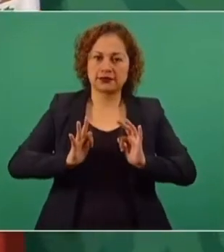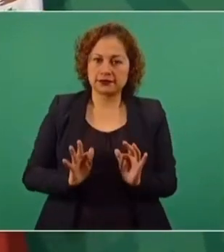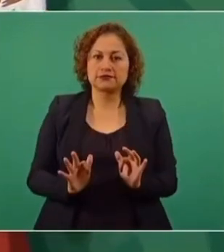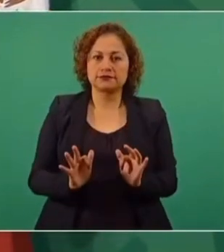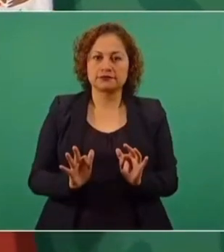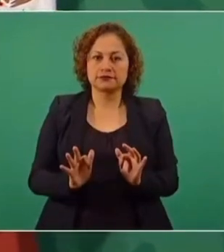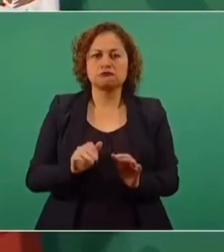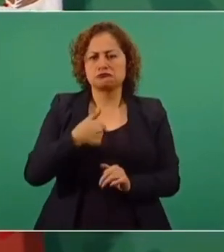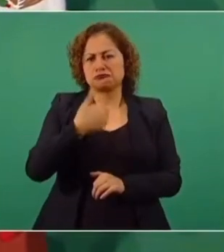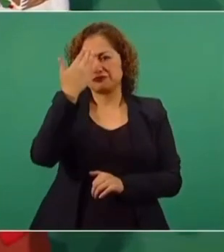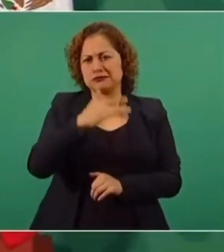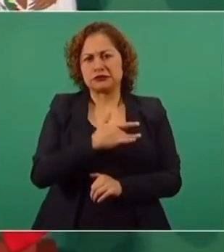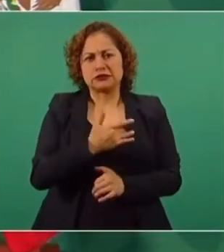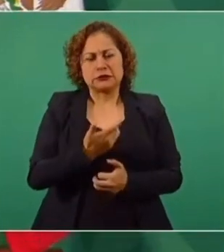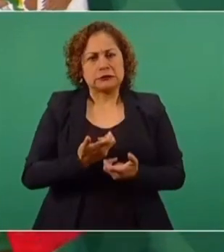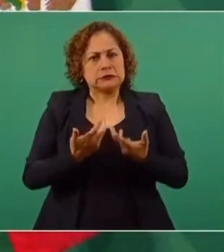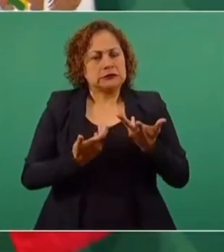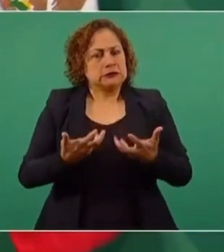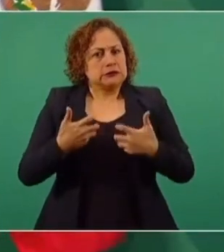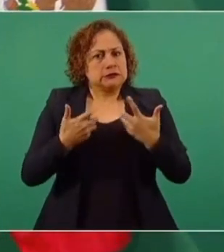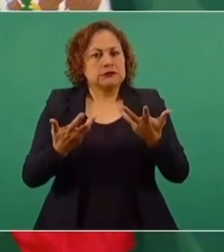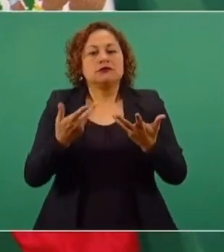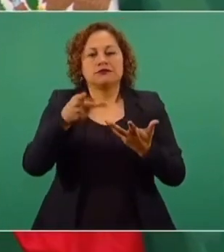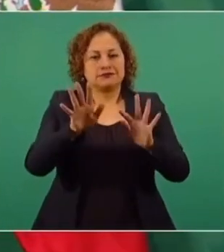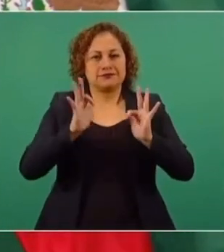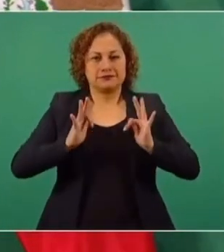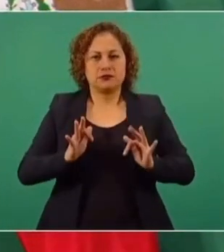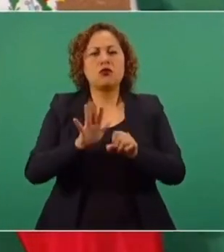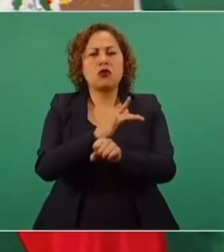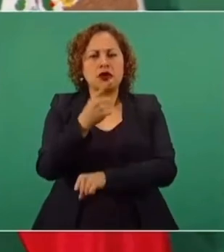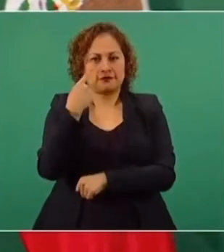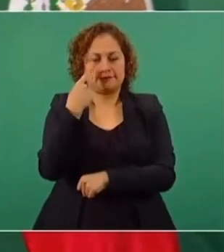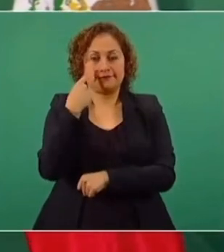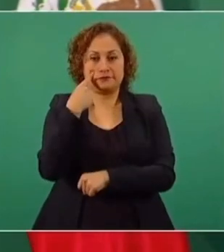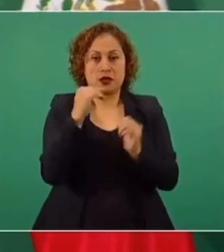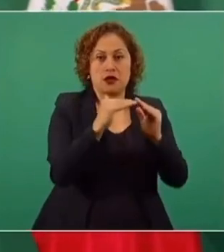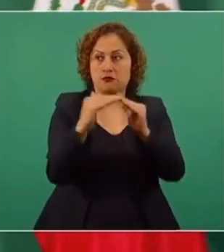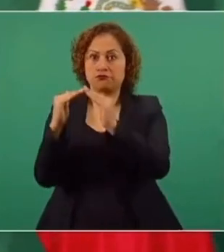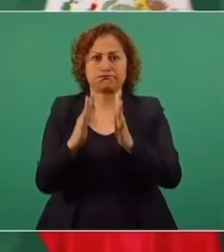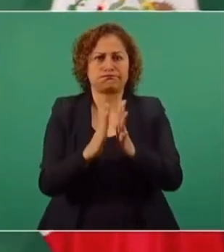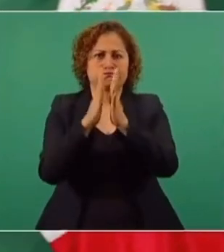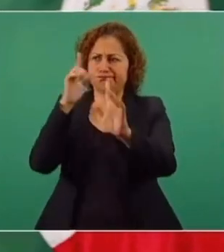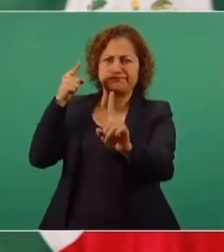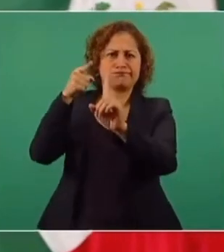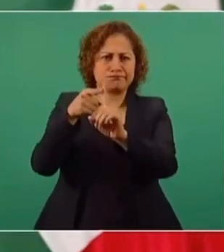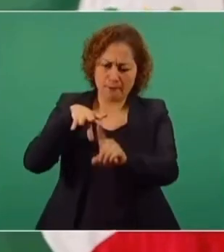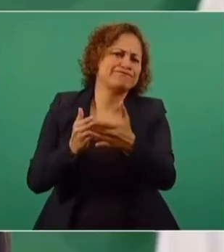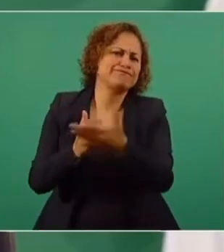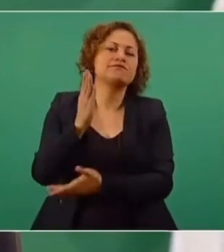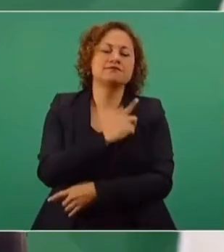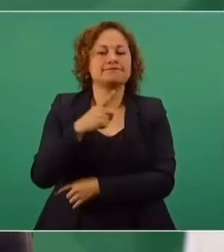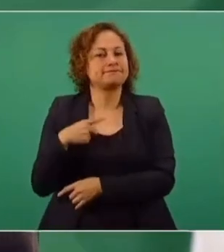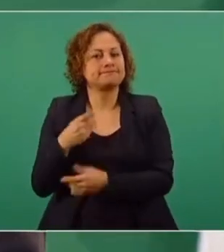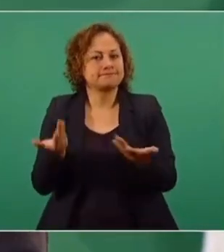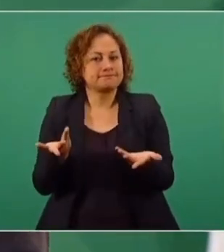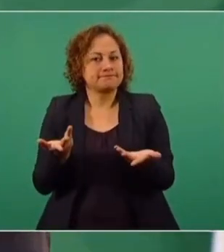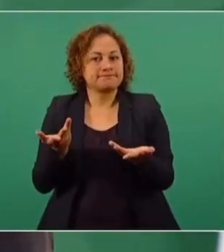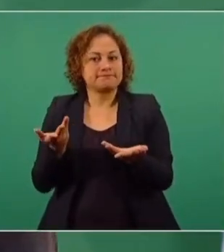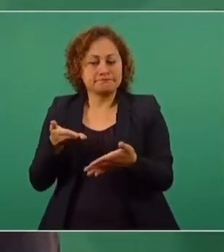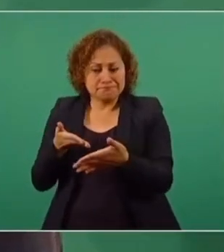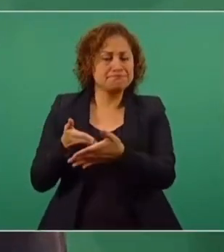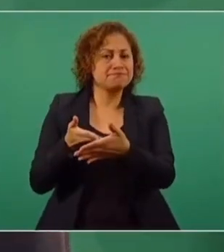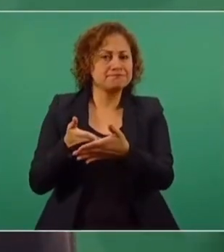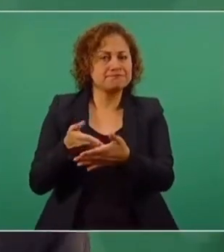el corazón caliente. En la lucha por la democracia se tienen que enfrentar muchos obstaculos. Y hay que aprender